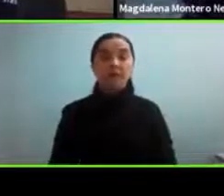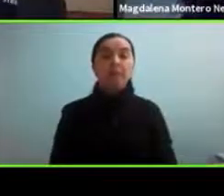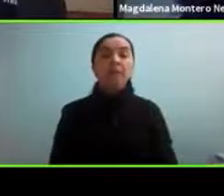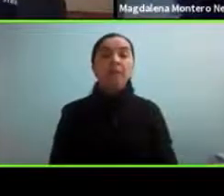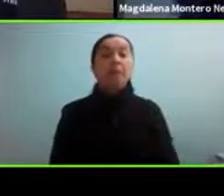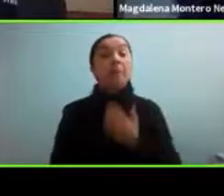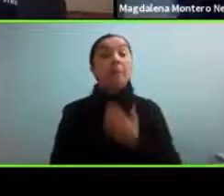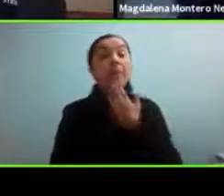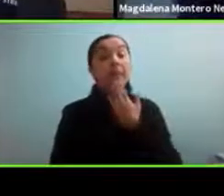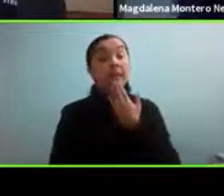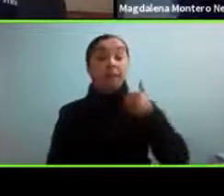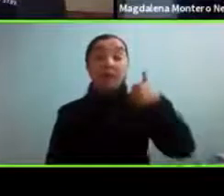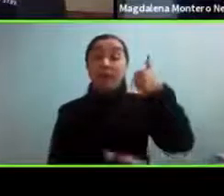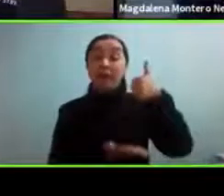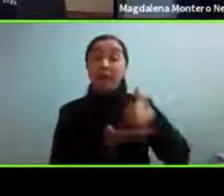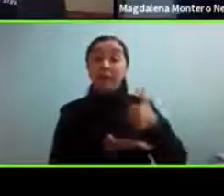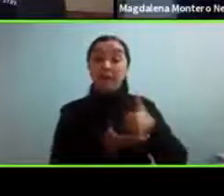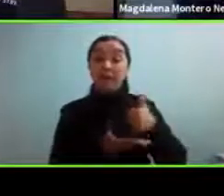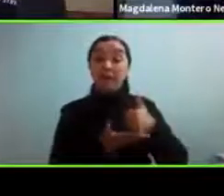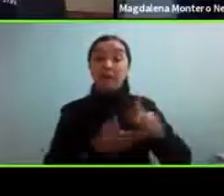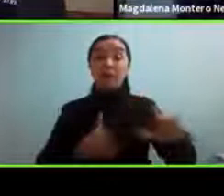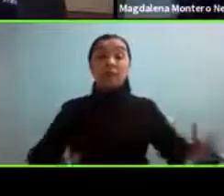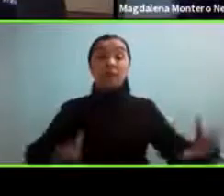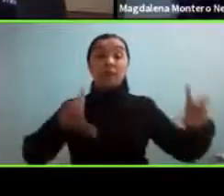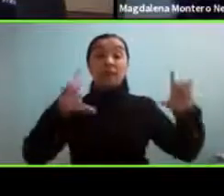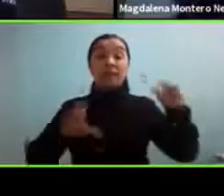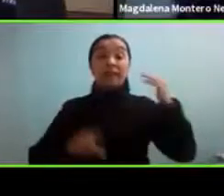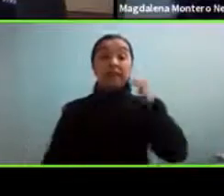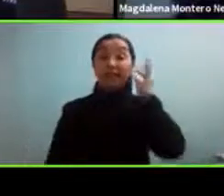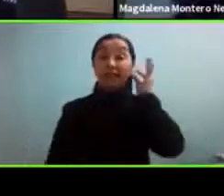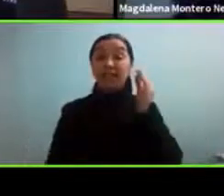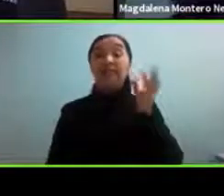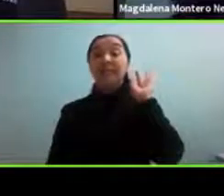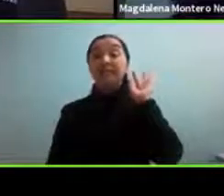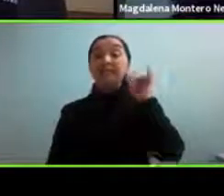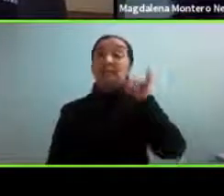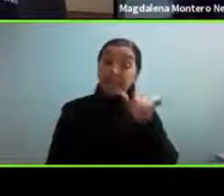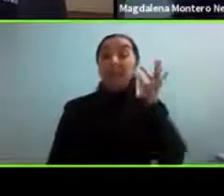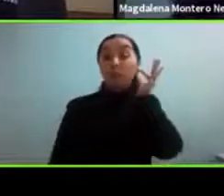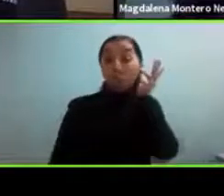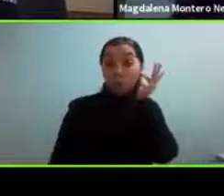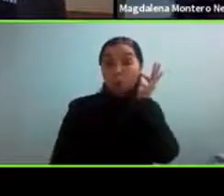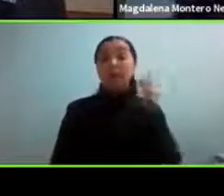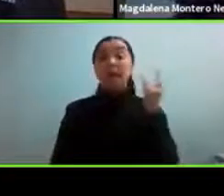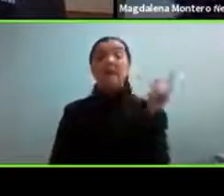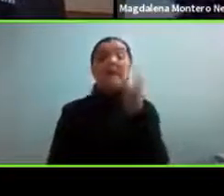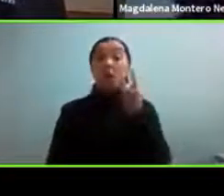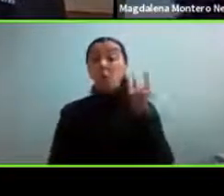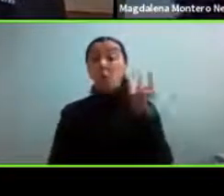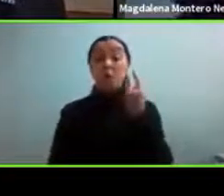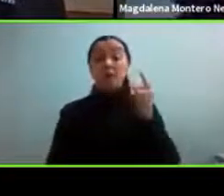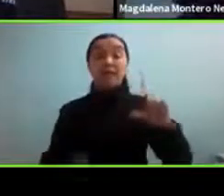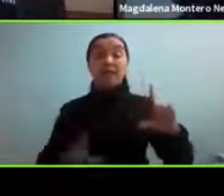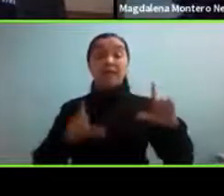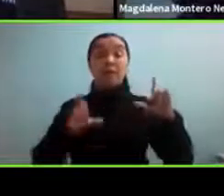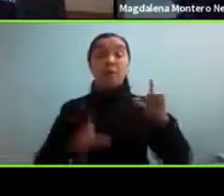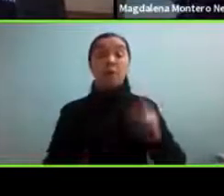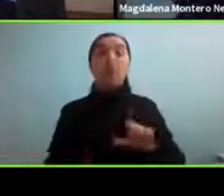directora de la diplomatura de niñas y mujeres en el espectro autista de la Universidad KS en Buenos Aires, Argentina.